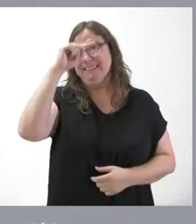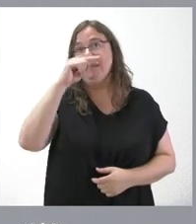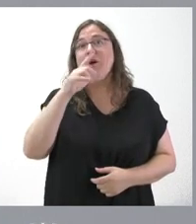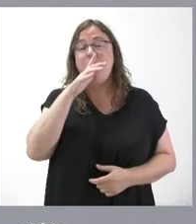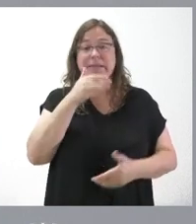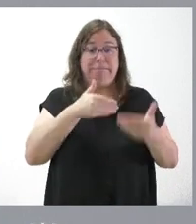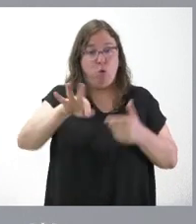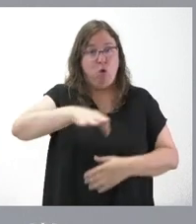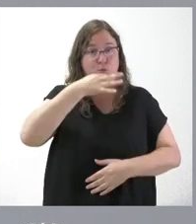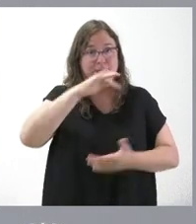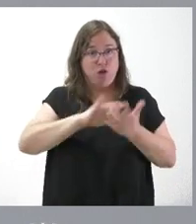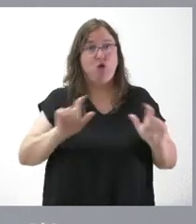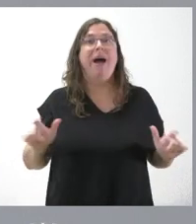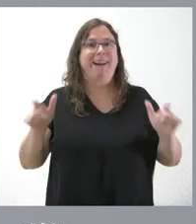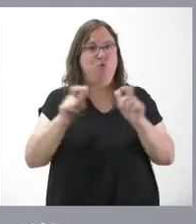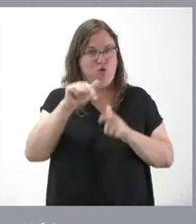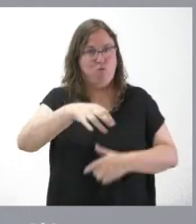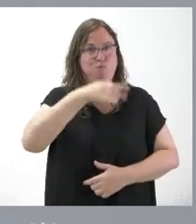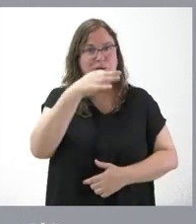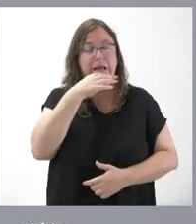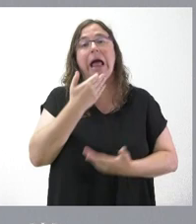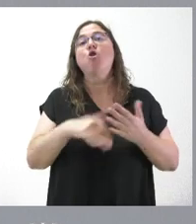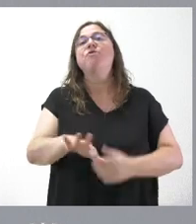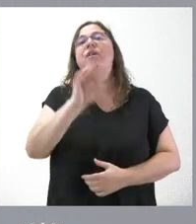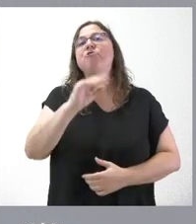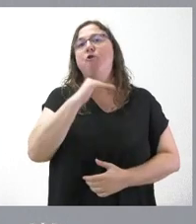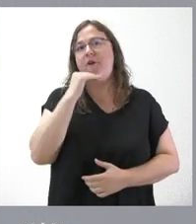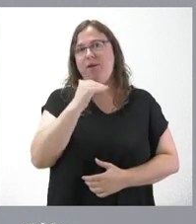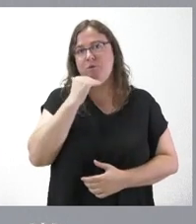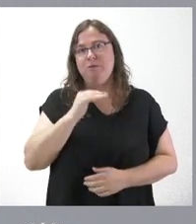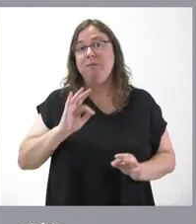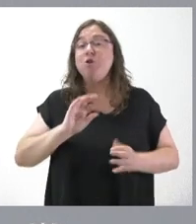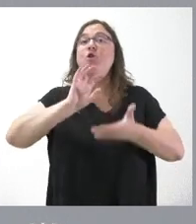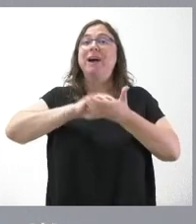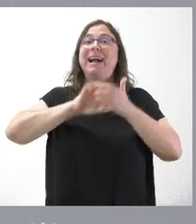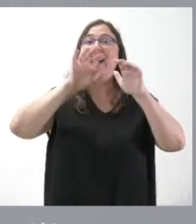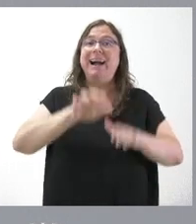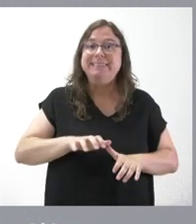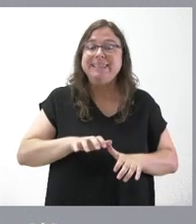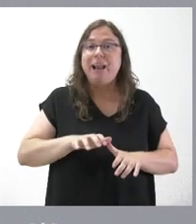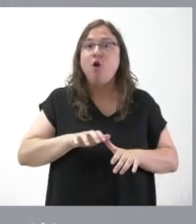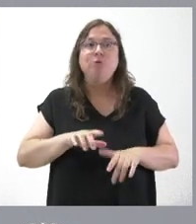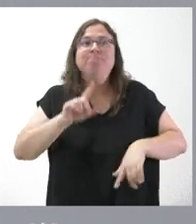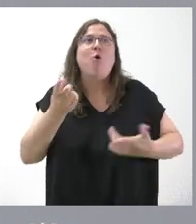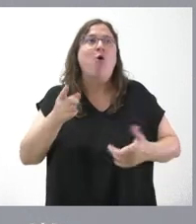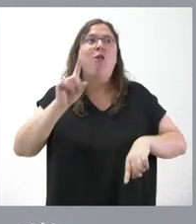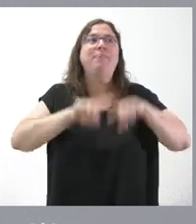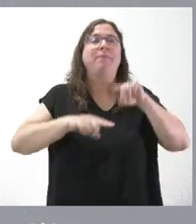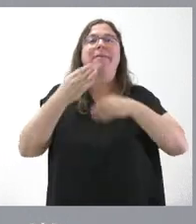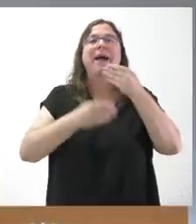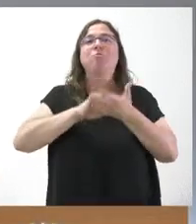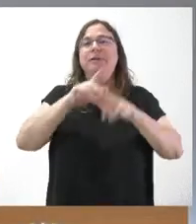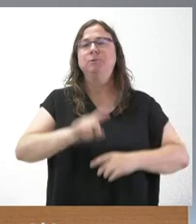reunión esta tarde que tomará alguna edición al respecto, pero no es en Castilla y León, ni depende de lo que podamos hacer en Castilla y León.